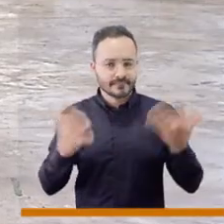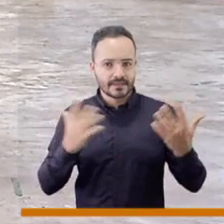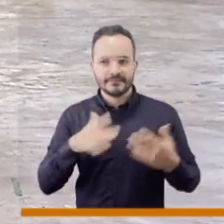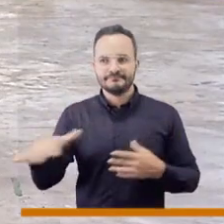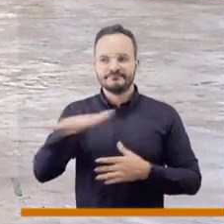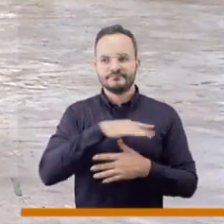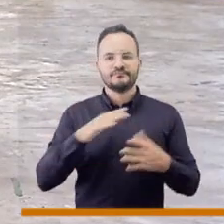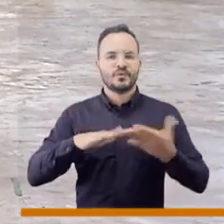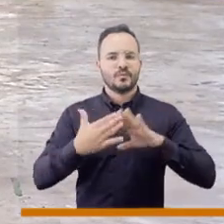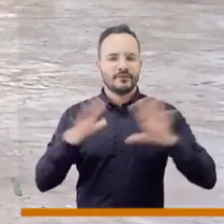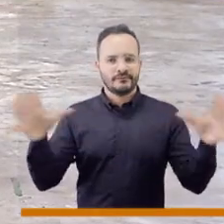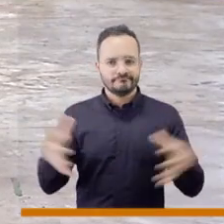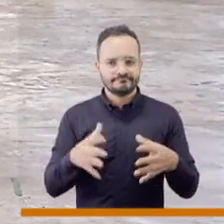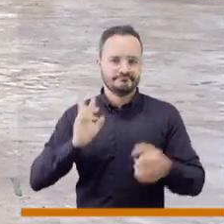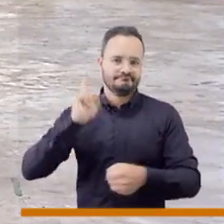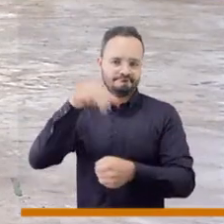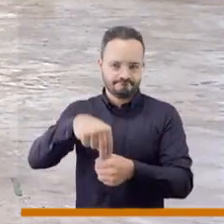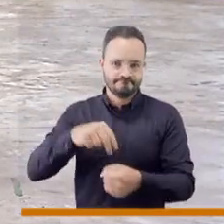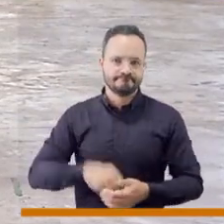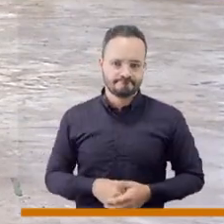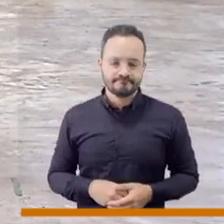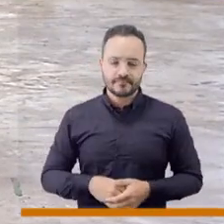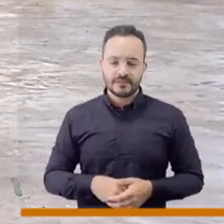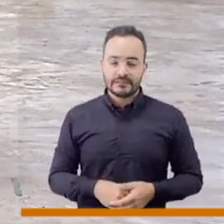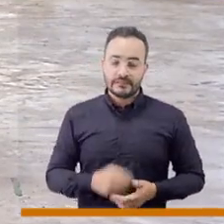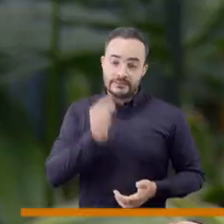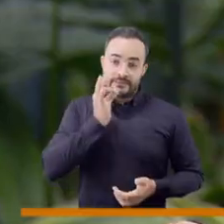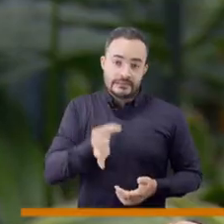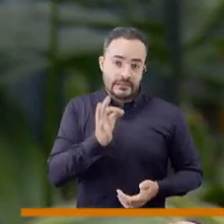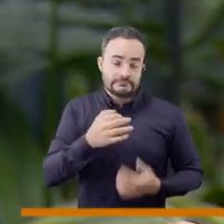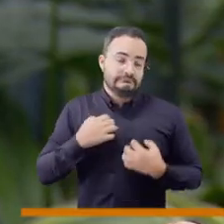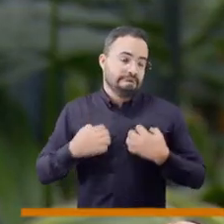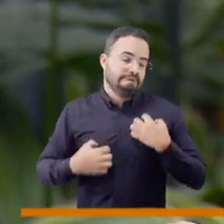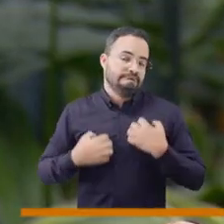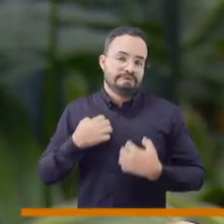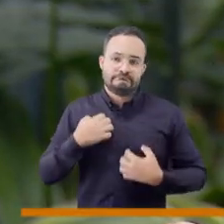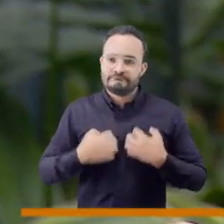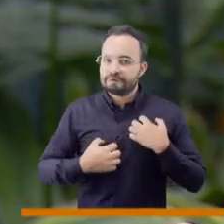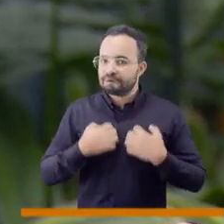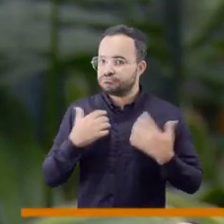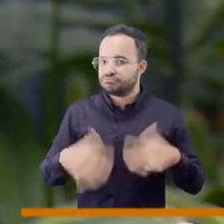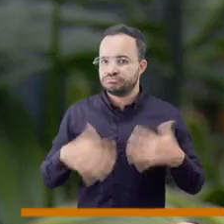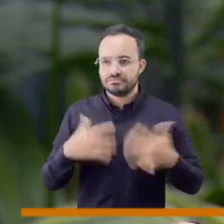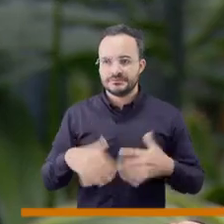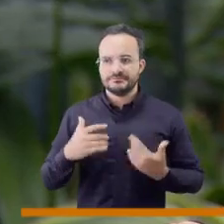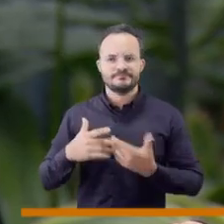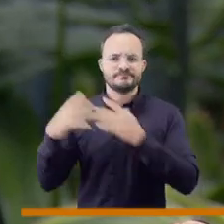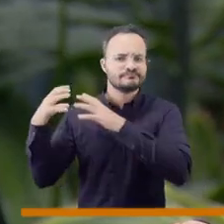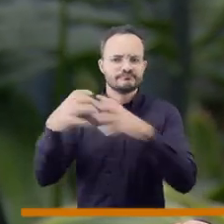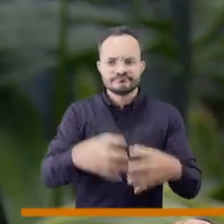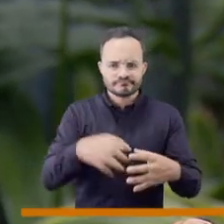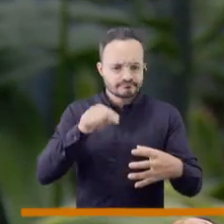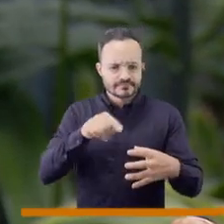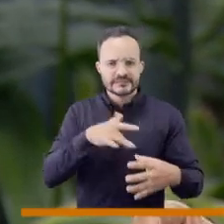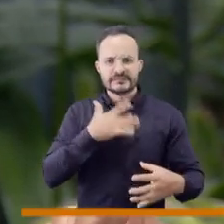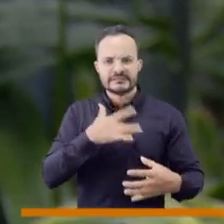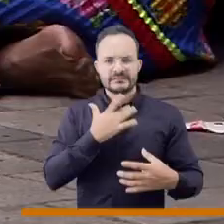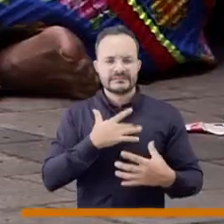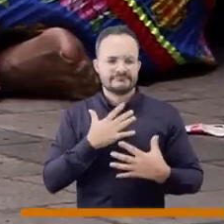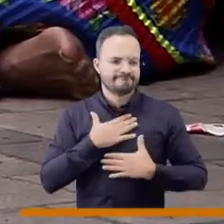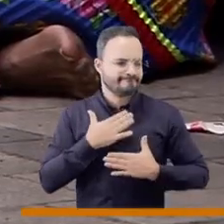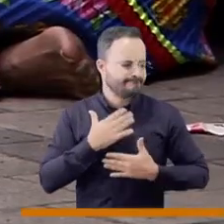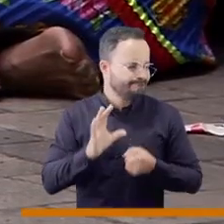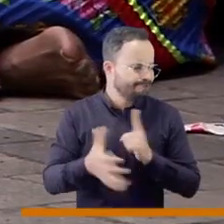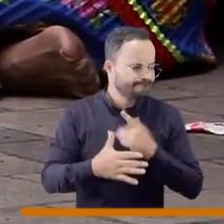Sin duda, concejal, otro problema que tenemos es la población indígena, porque sin duda nos inquieta muchísimo